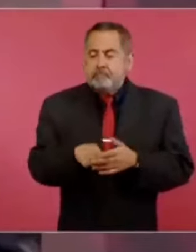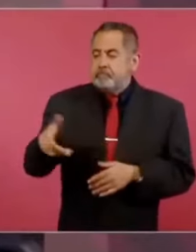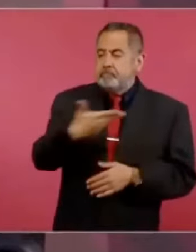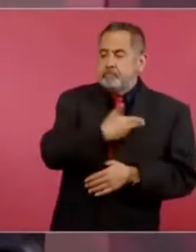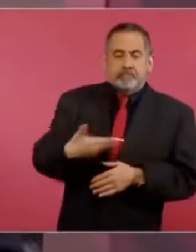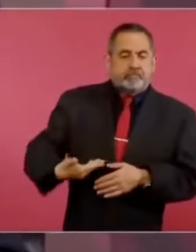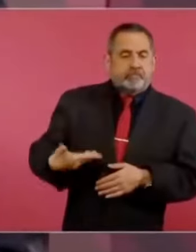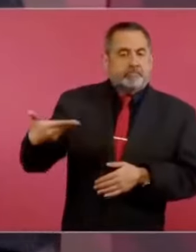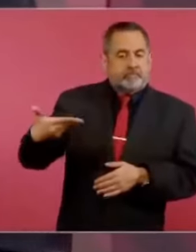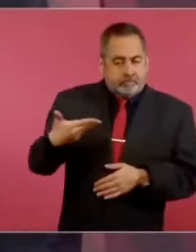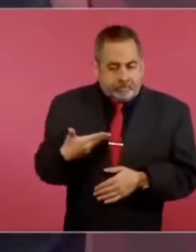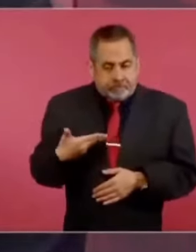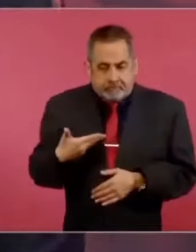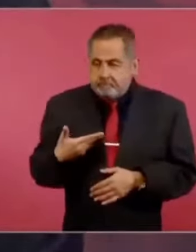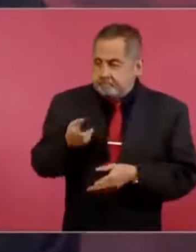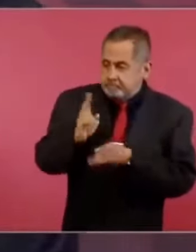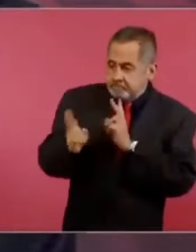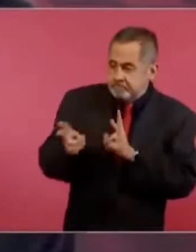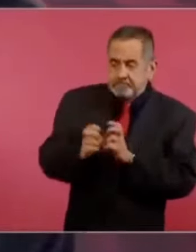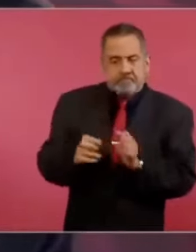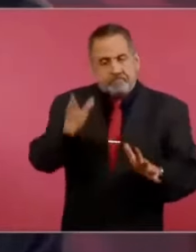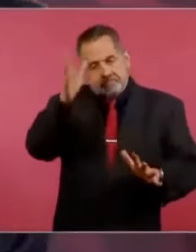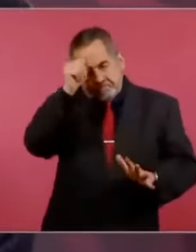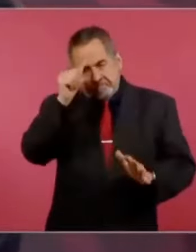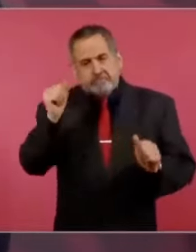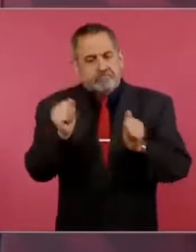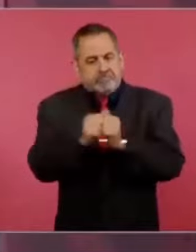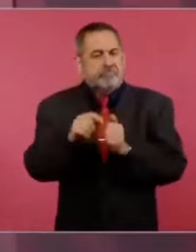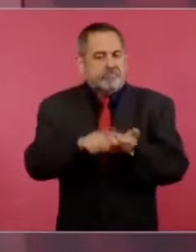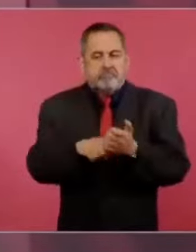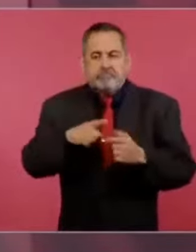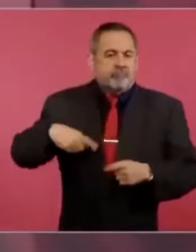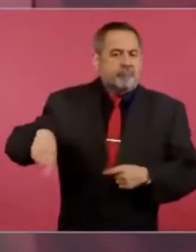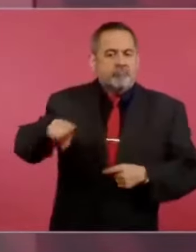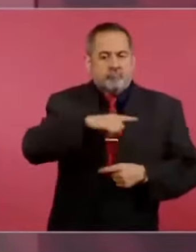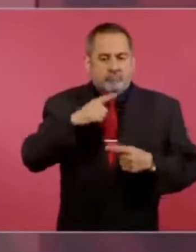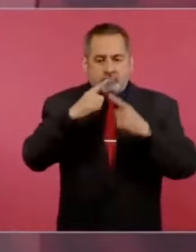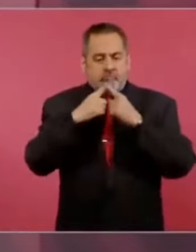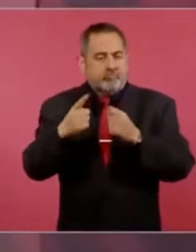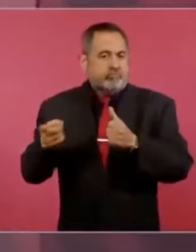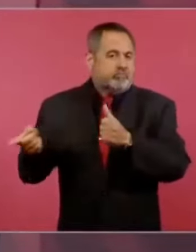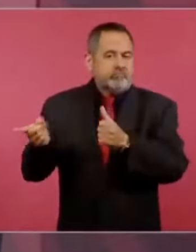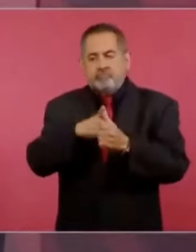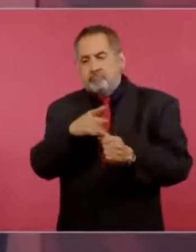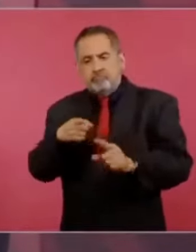y coincidieron en la necesidad de alcanzar, primero,